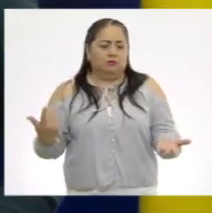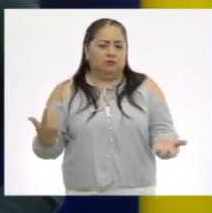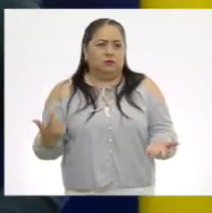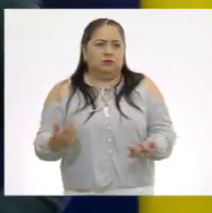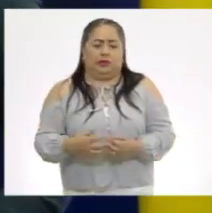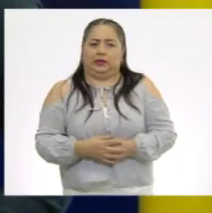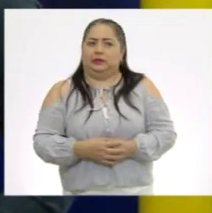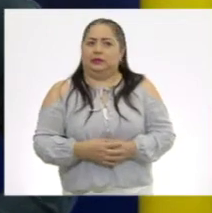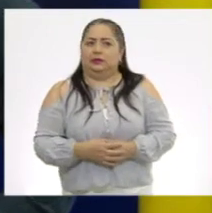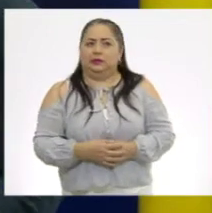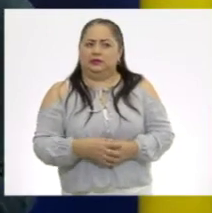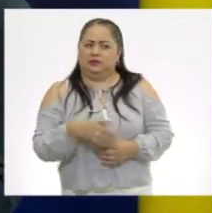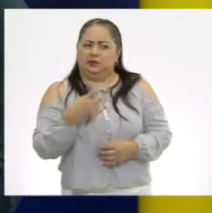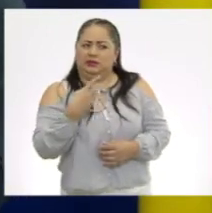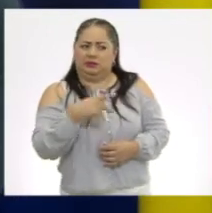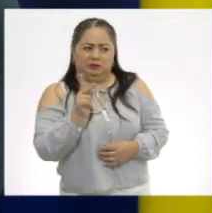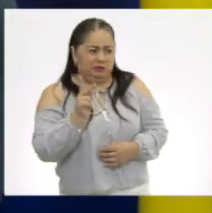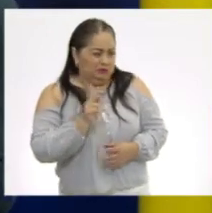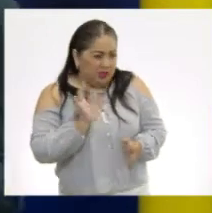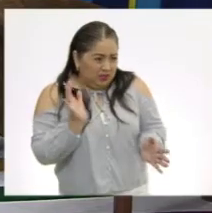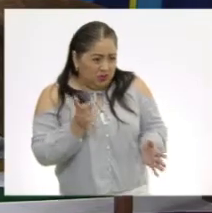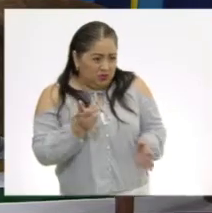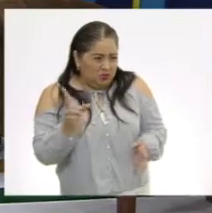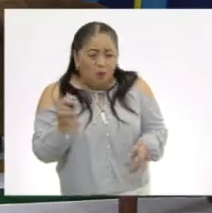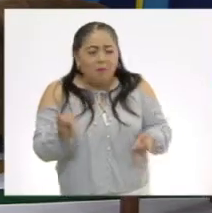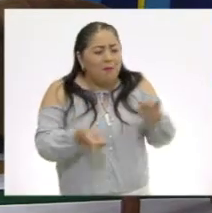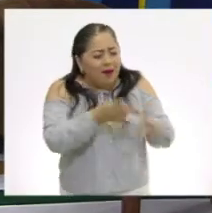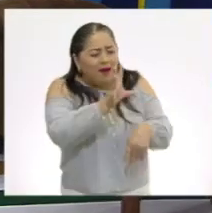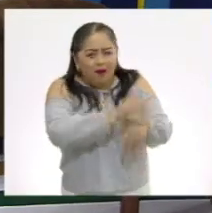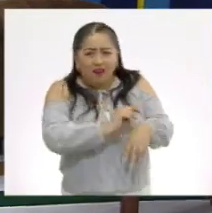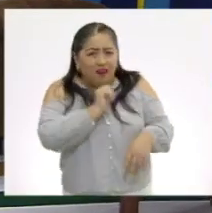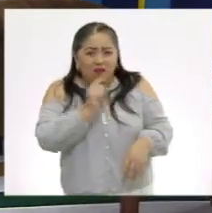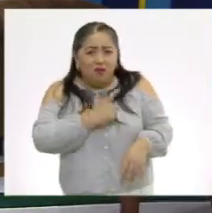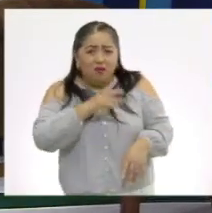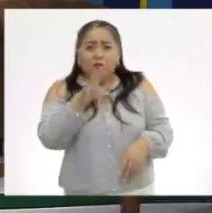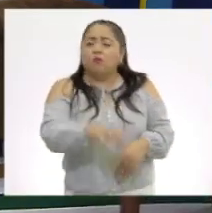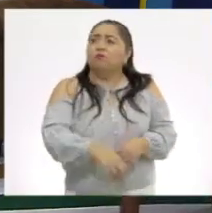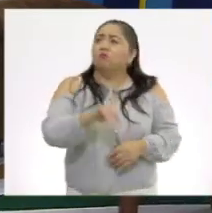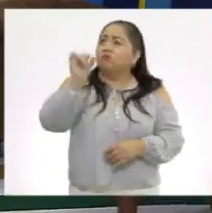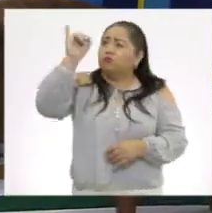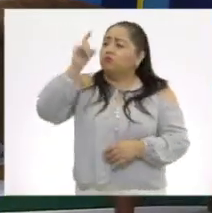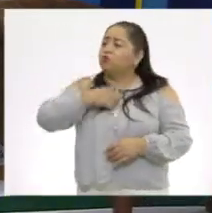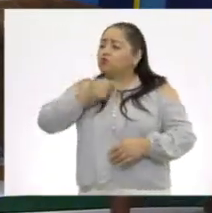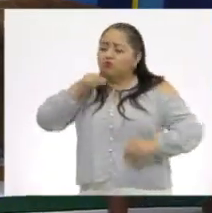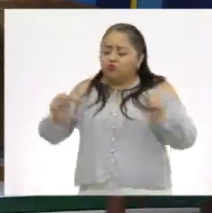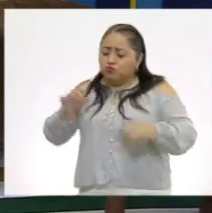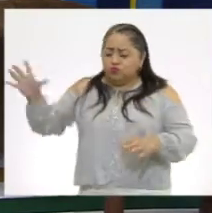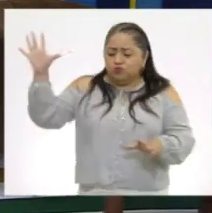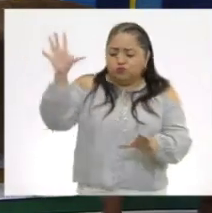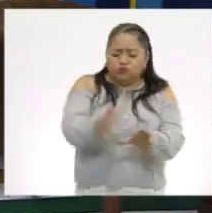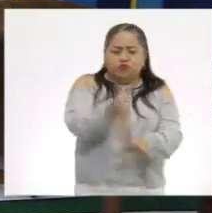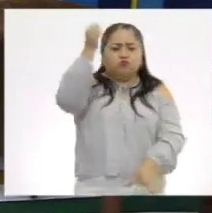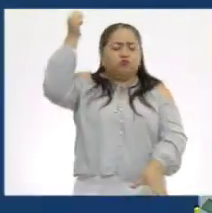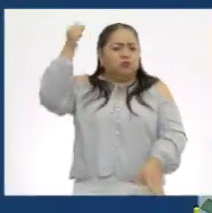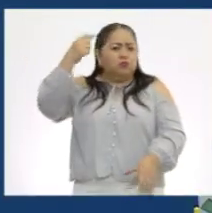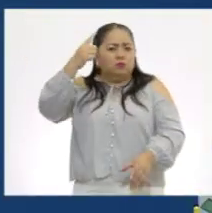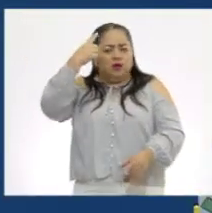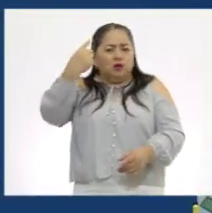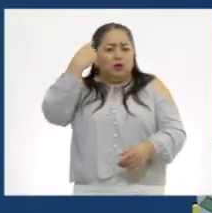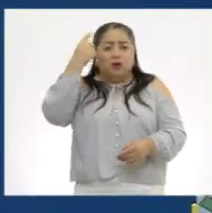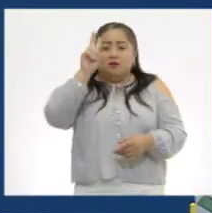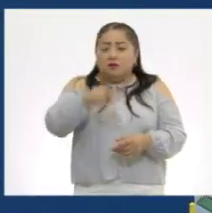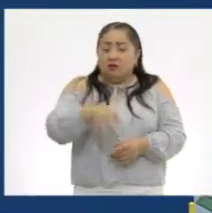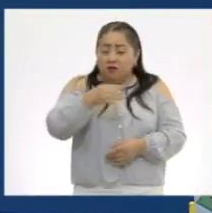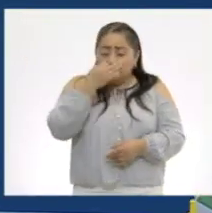Uy, pero así, sin preguntar. Sí, así, sin preguntar. Y era la